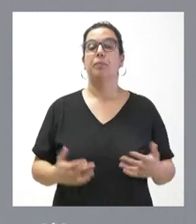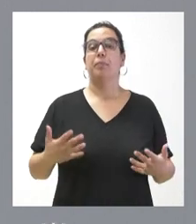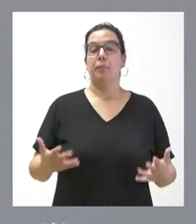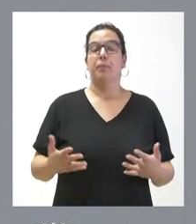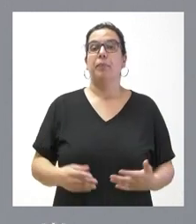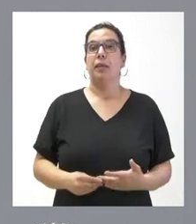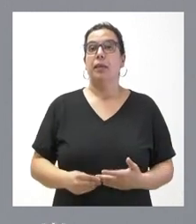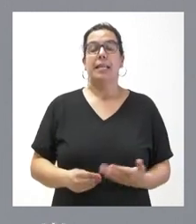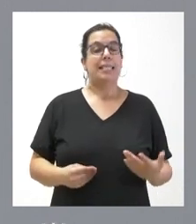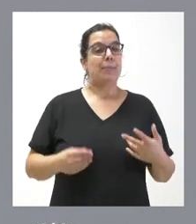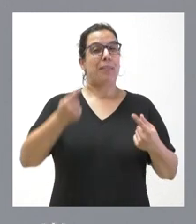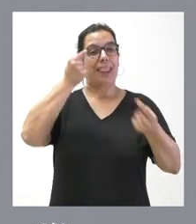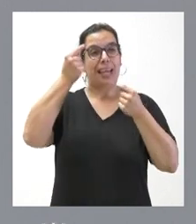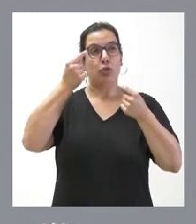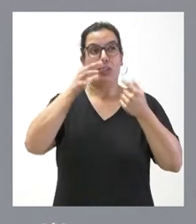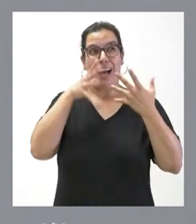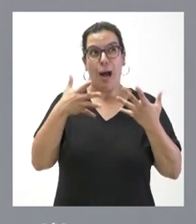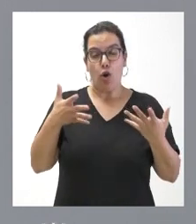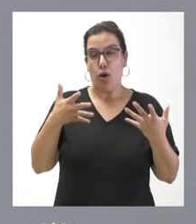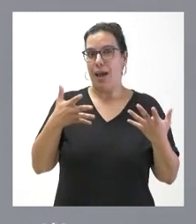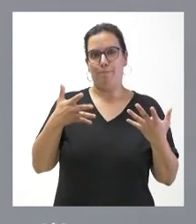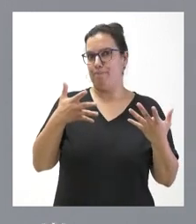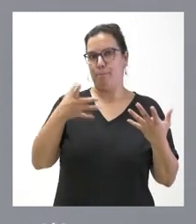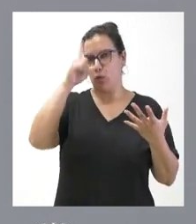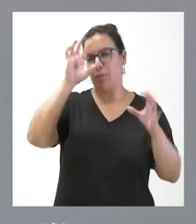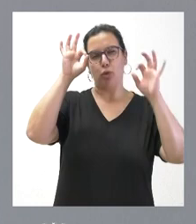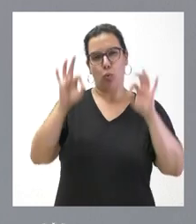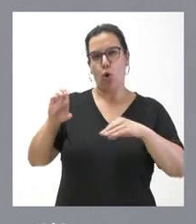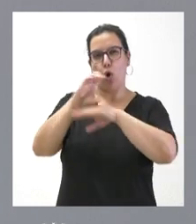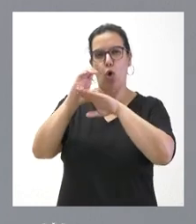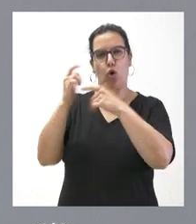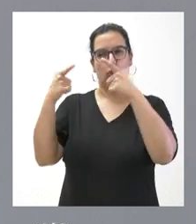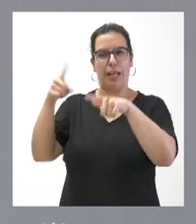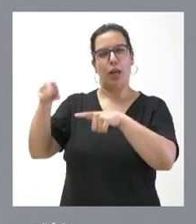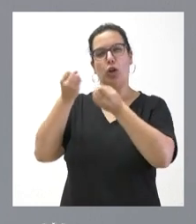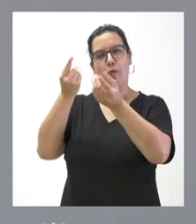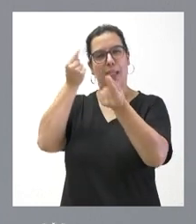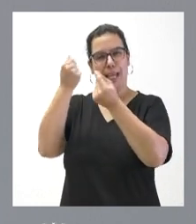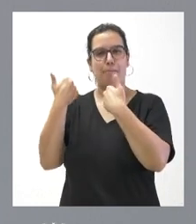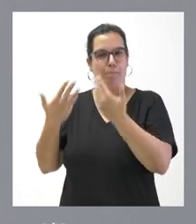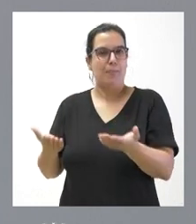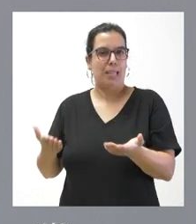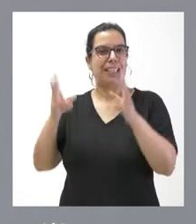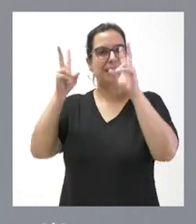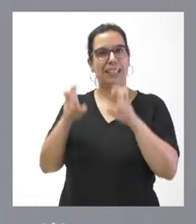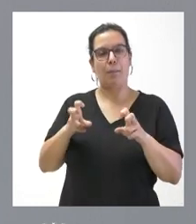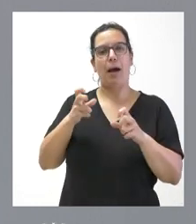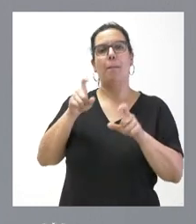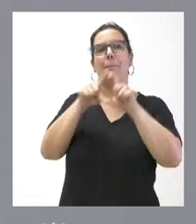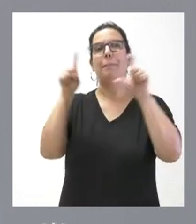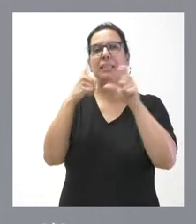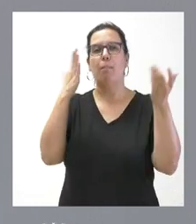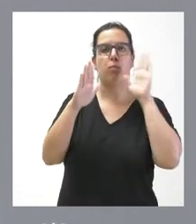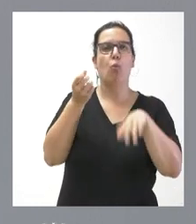Pues no tengo los datos ahora, pero seguro que la consejería les podrá informar con más detalle del número de empresas presentadas,